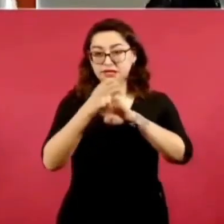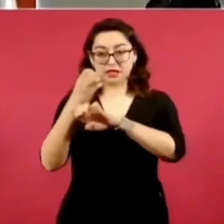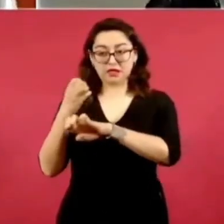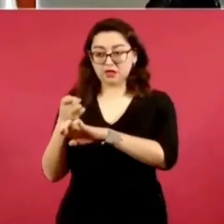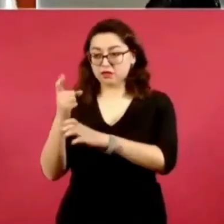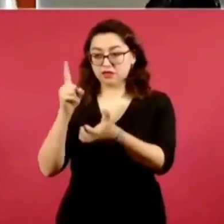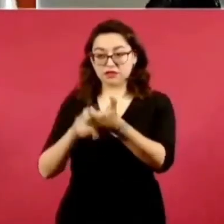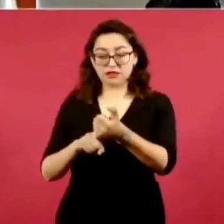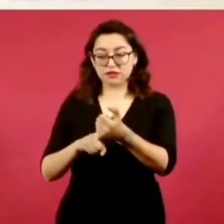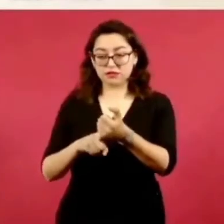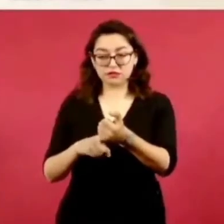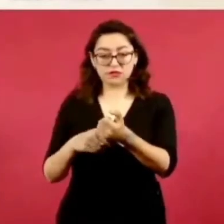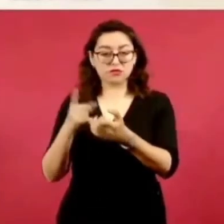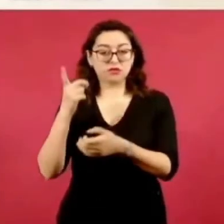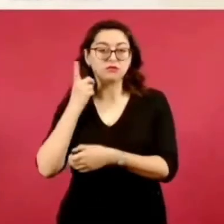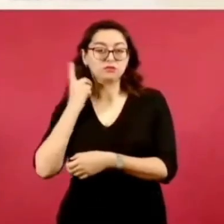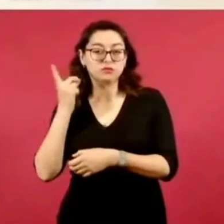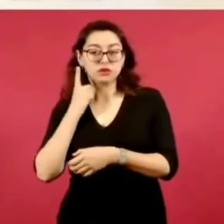tiene que elegir todo el pueblo,